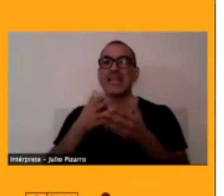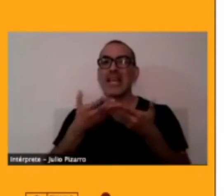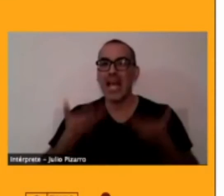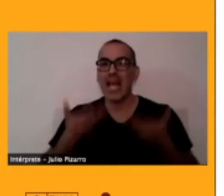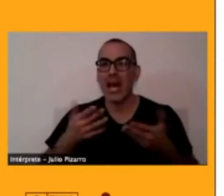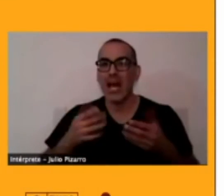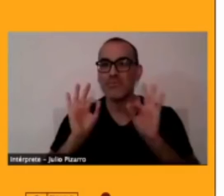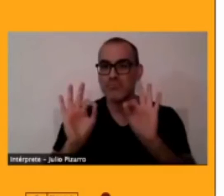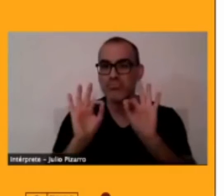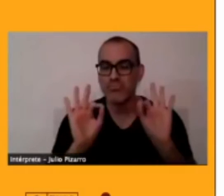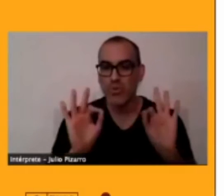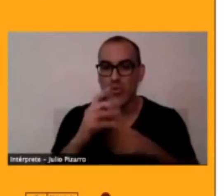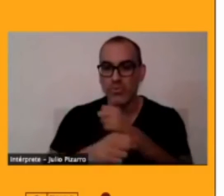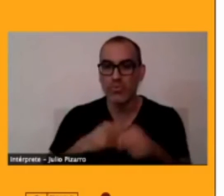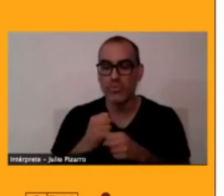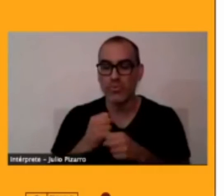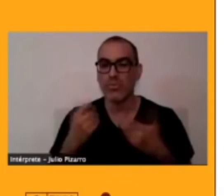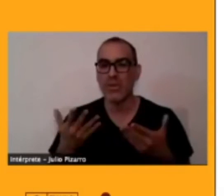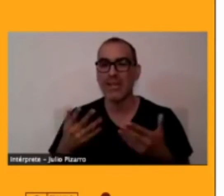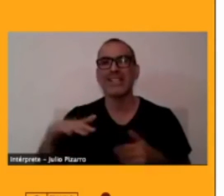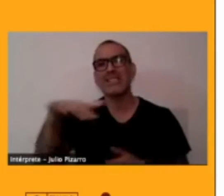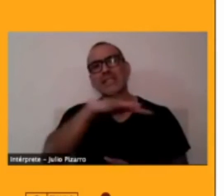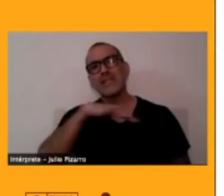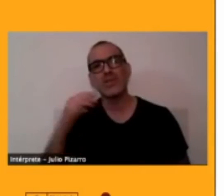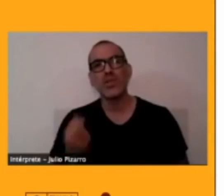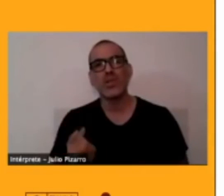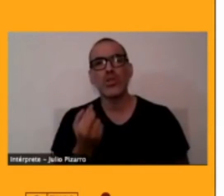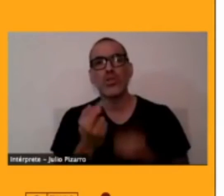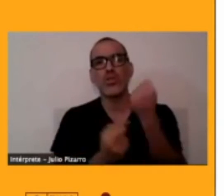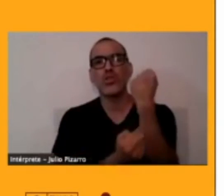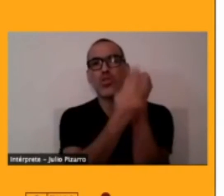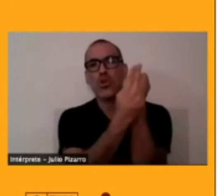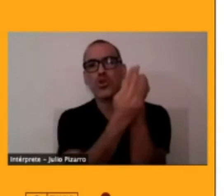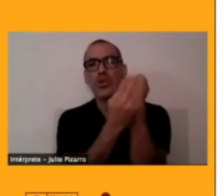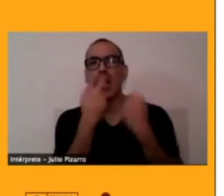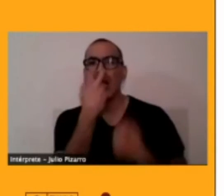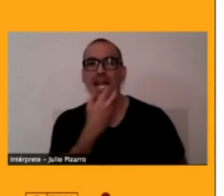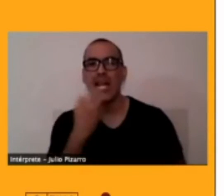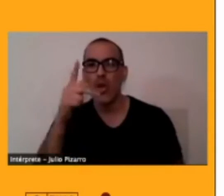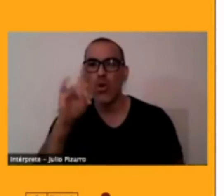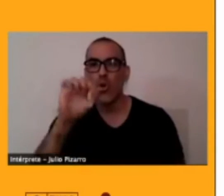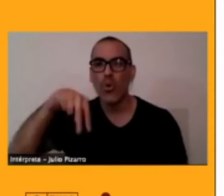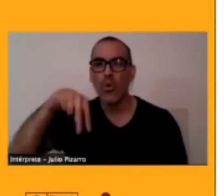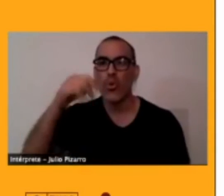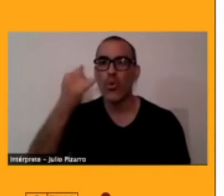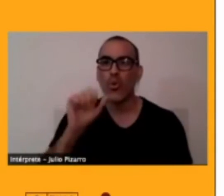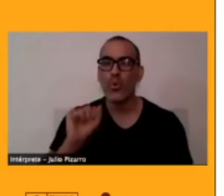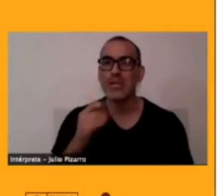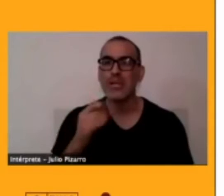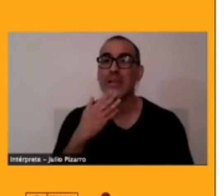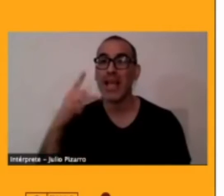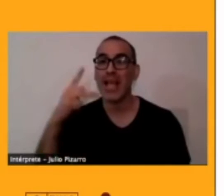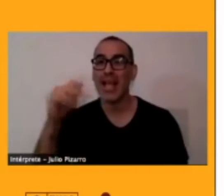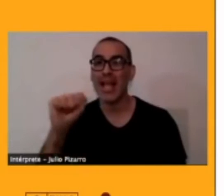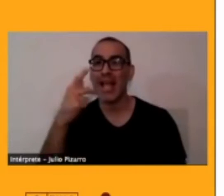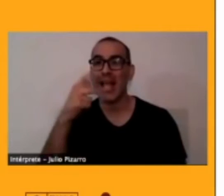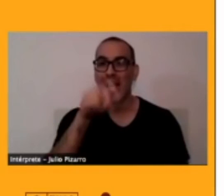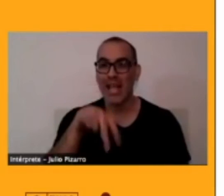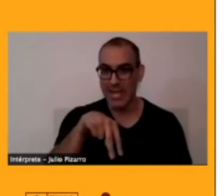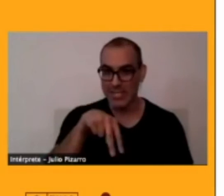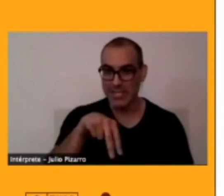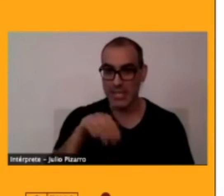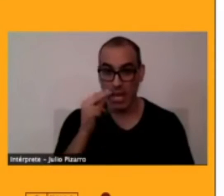en esta zona nortina, se hablaba el Cunsa y el Cacán. Nótese, el Cacán hoy día está